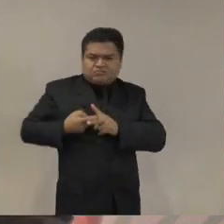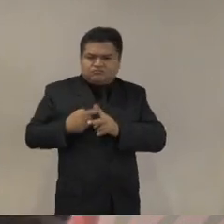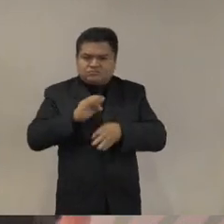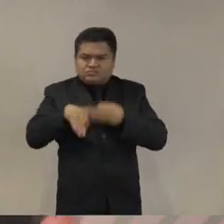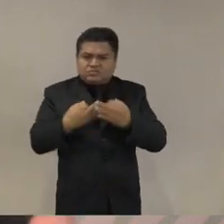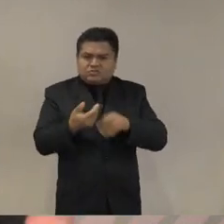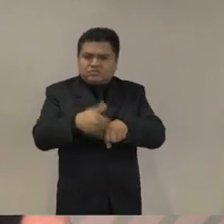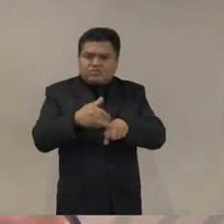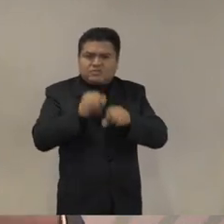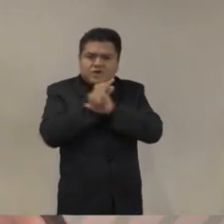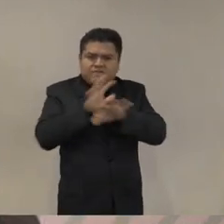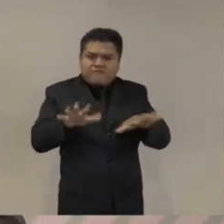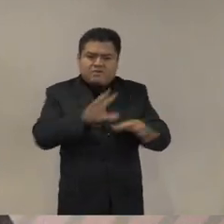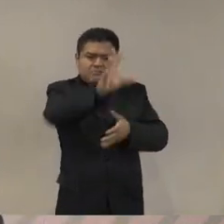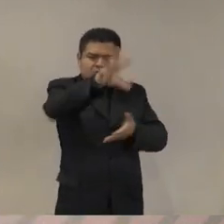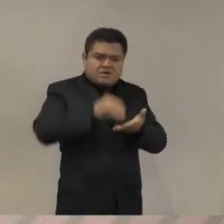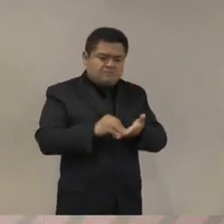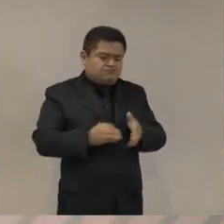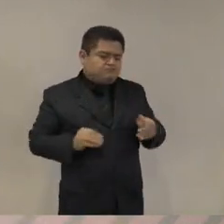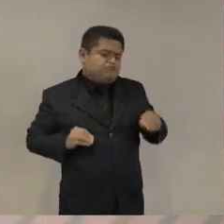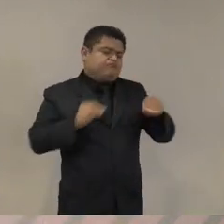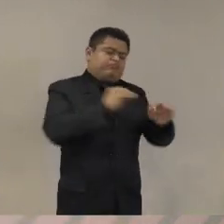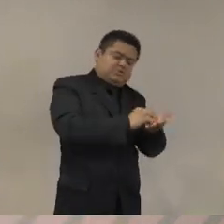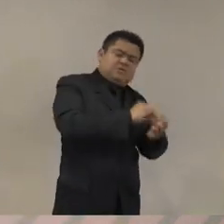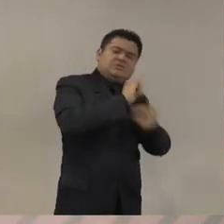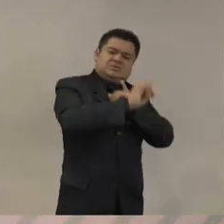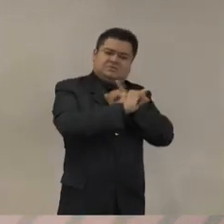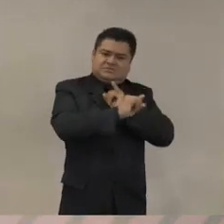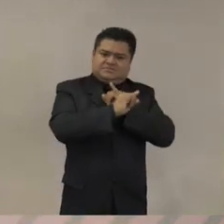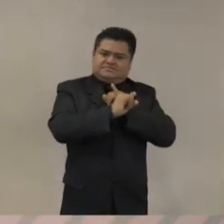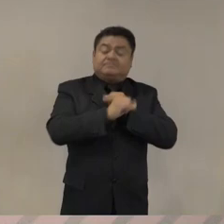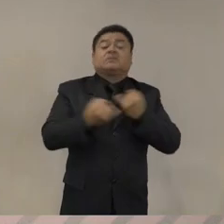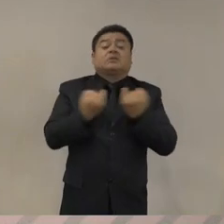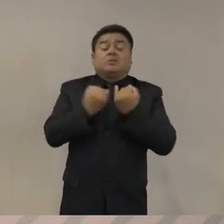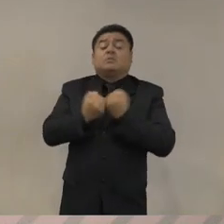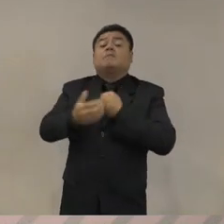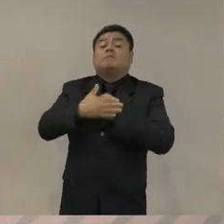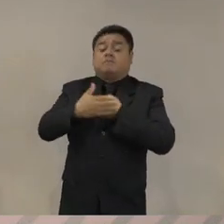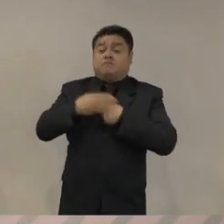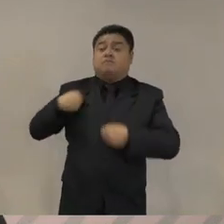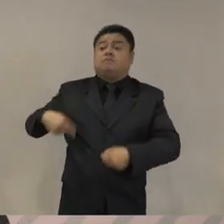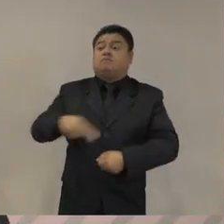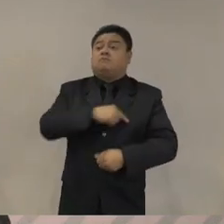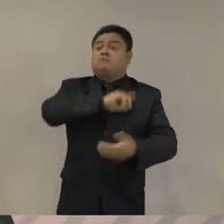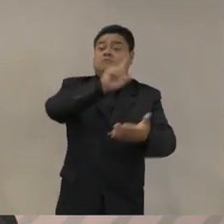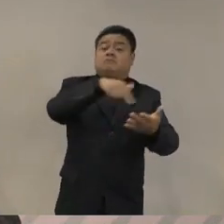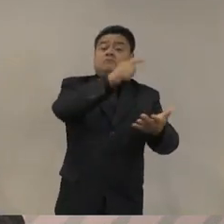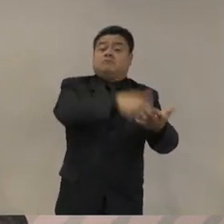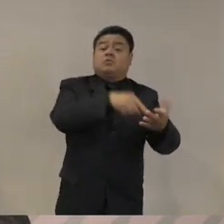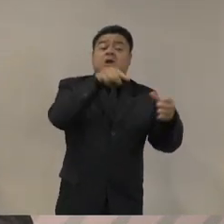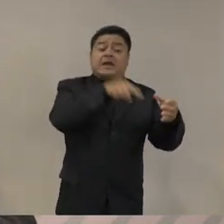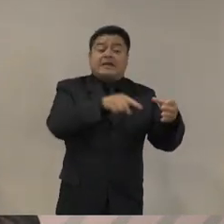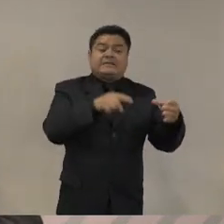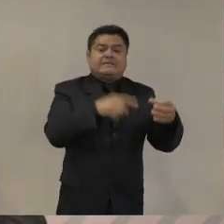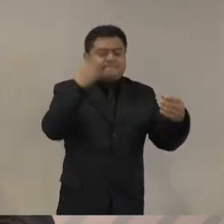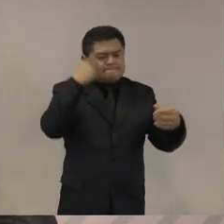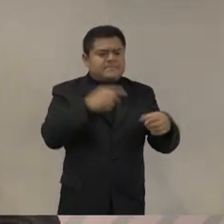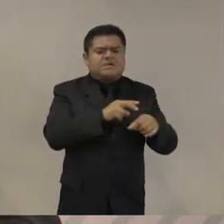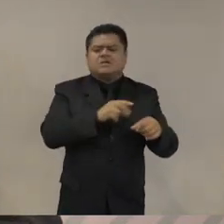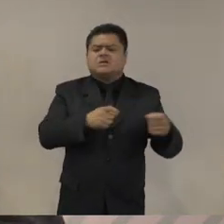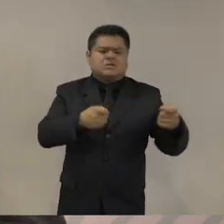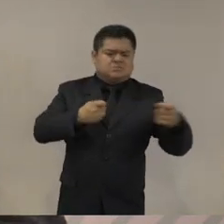por instalar el laboratorio de innovación en seguridad ciudadana y por ahí vamos a trabajar en